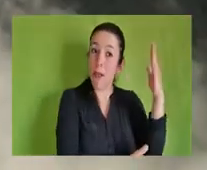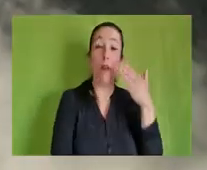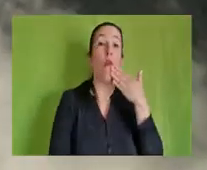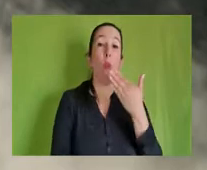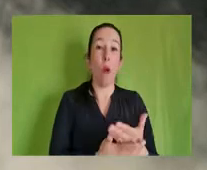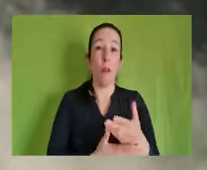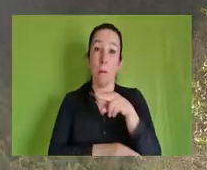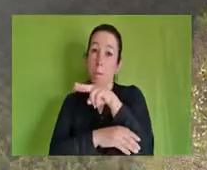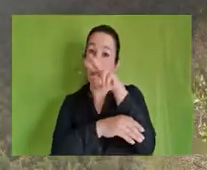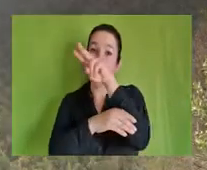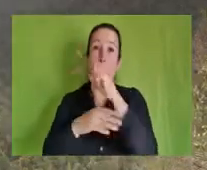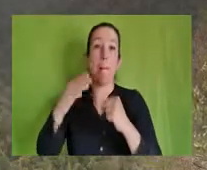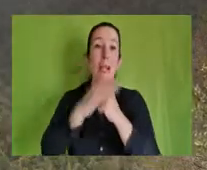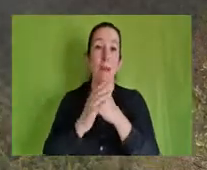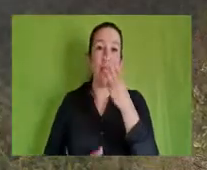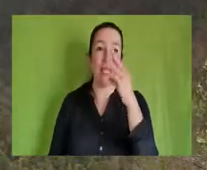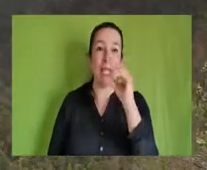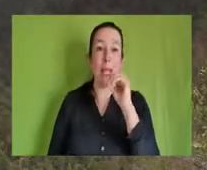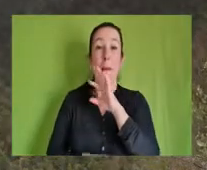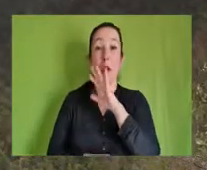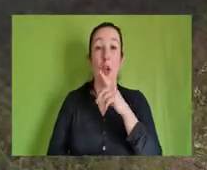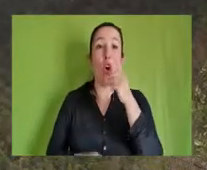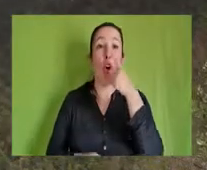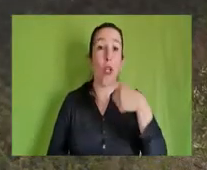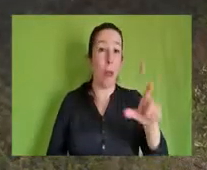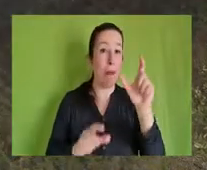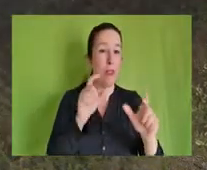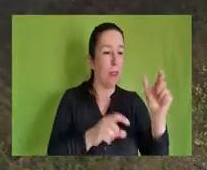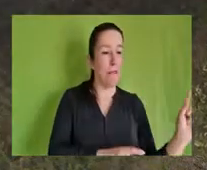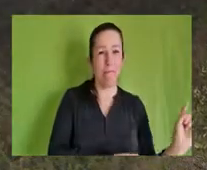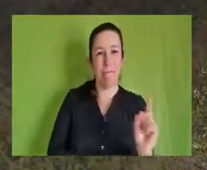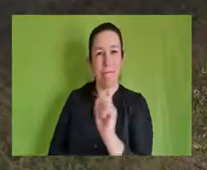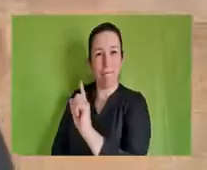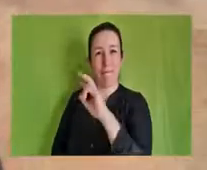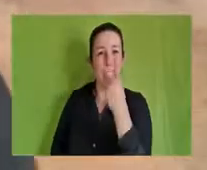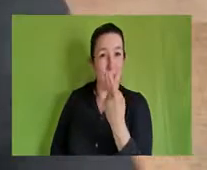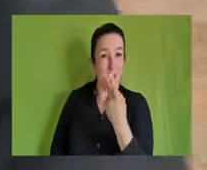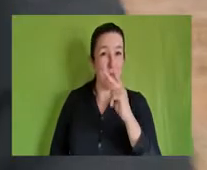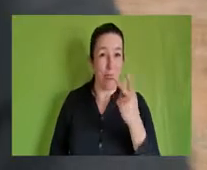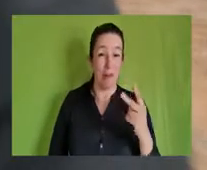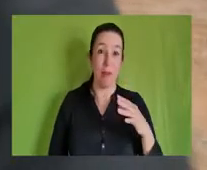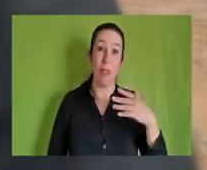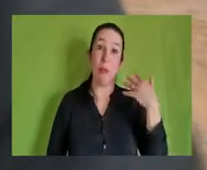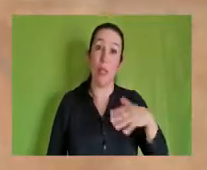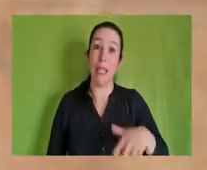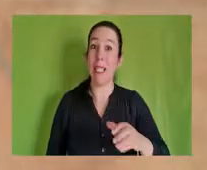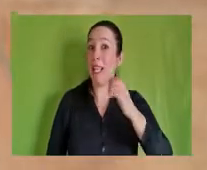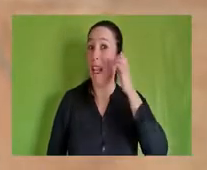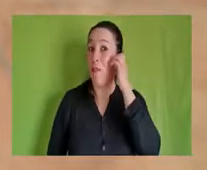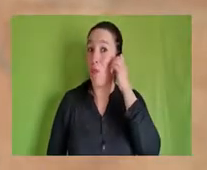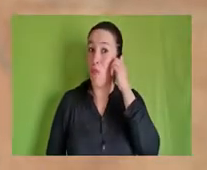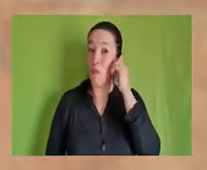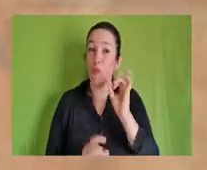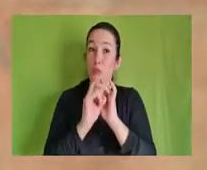visitar miradores, no hacerlo por más de 30 minutos para permitir que otros visitantes circulen por el área. Se recomienda contar con un